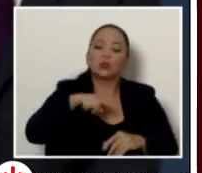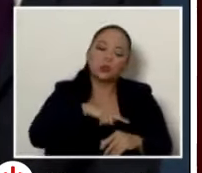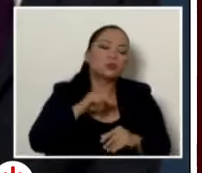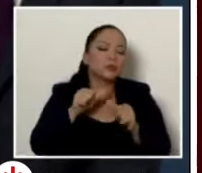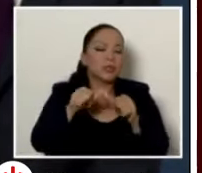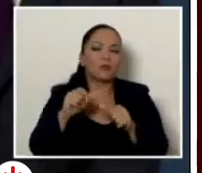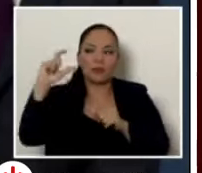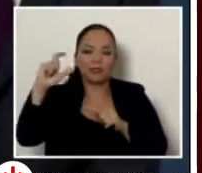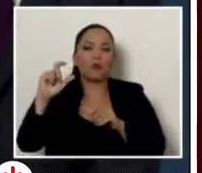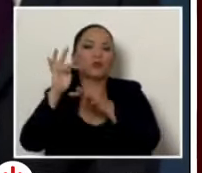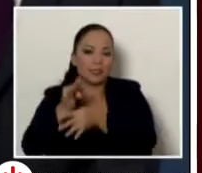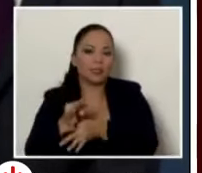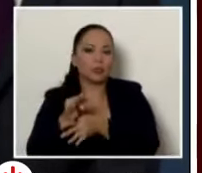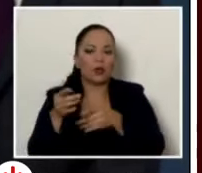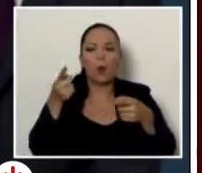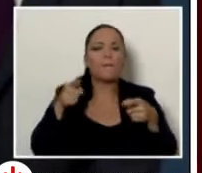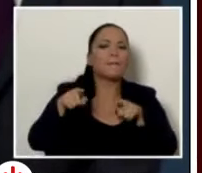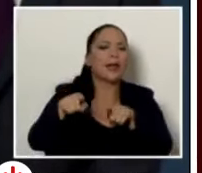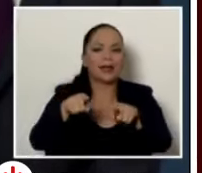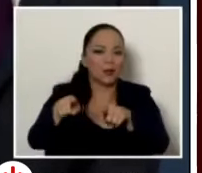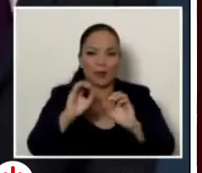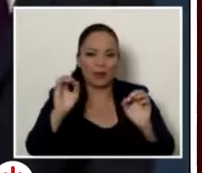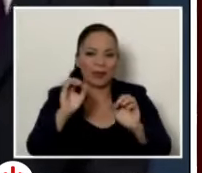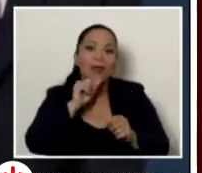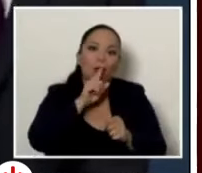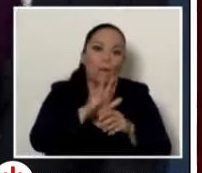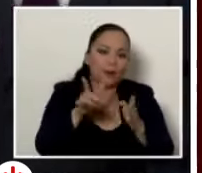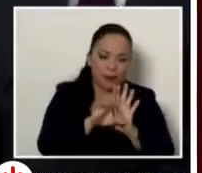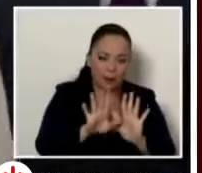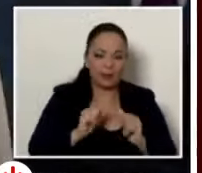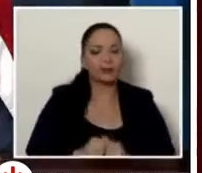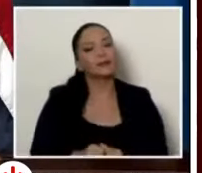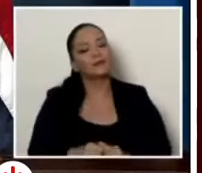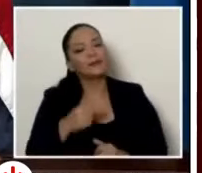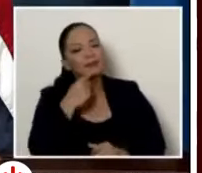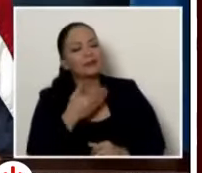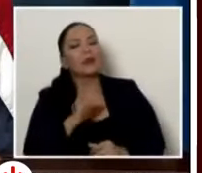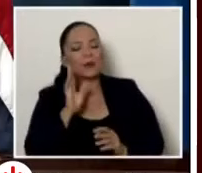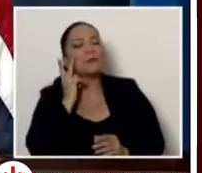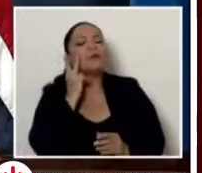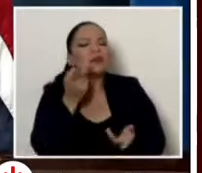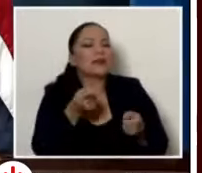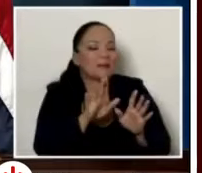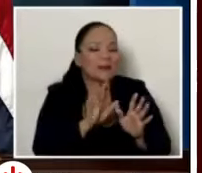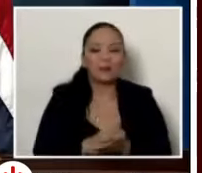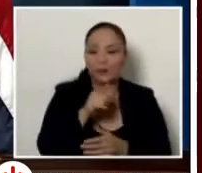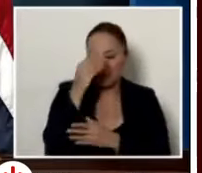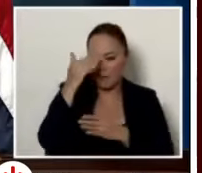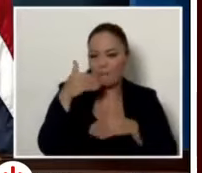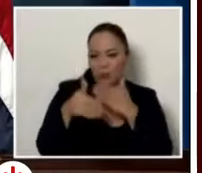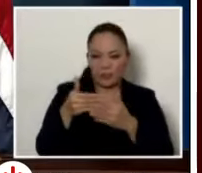para que no tengamos incumplimiento de ley. Ok, bueno, vamos a ver qué pasa con… Ustedes saben que los procesos de licitación en este país